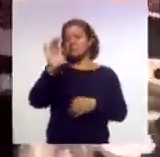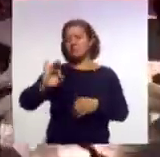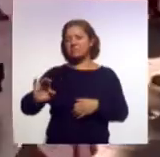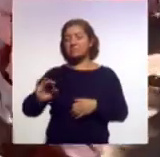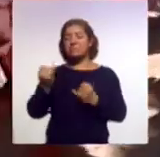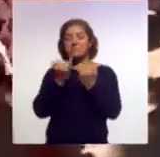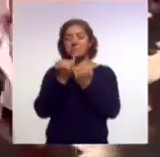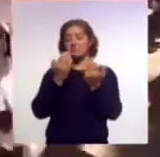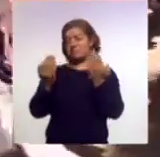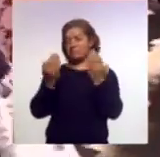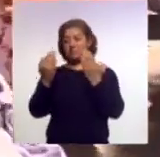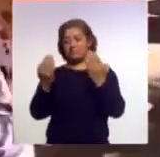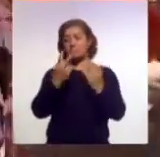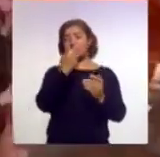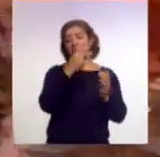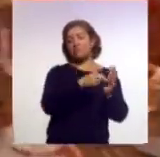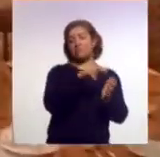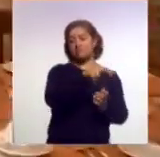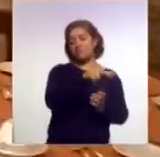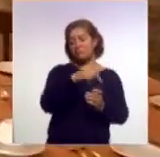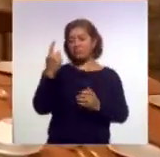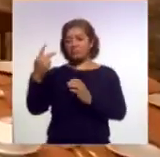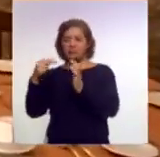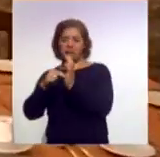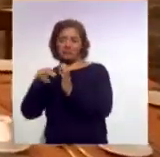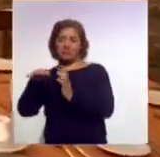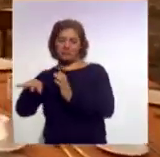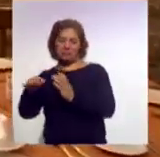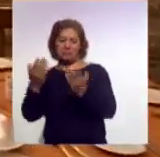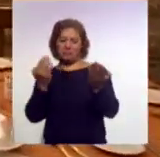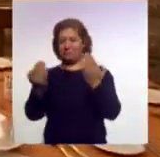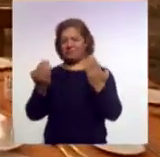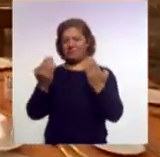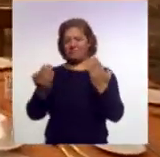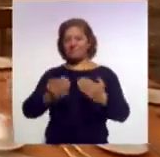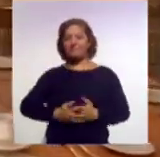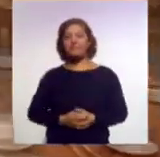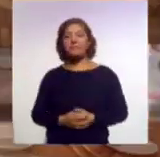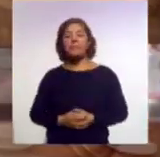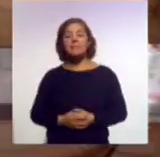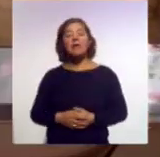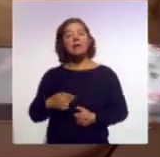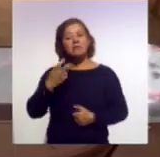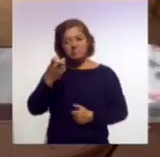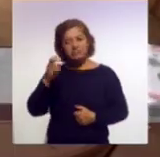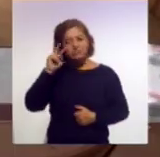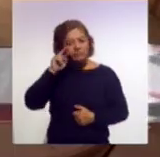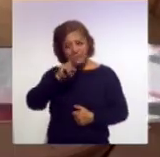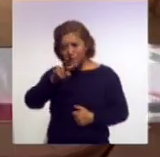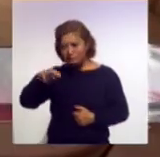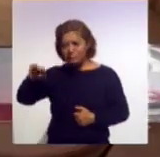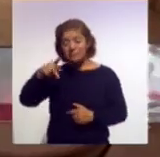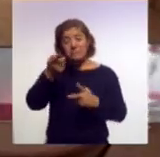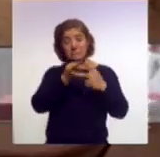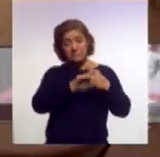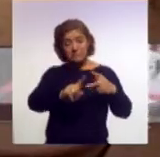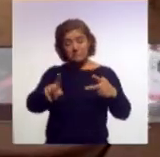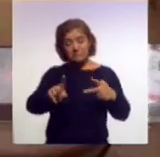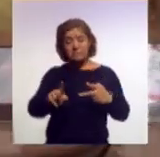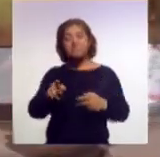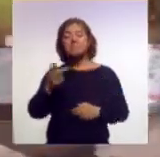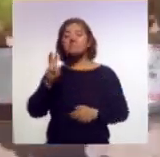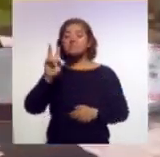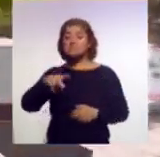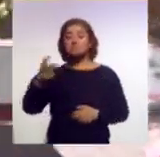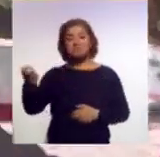edición 2018. Lo que se preveía en un inicio con los pronósticos que dábamos, pues básicamente se